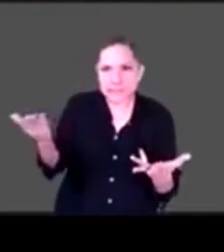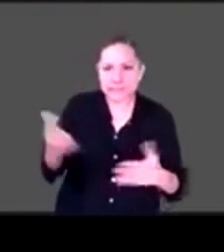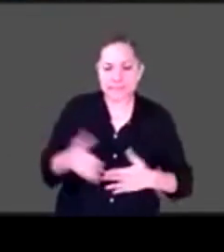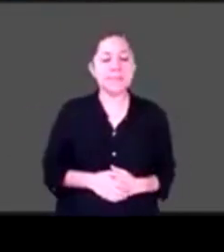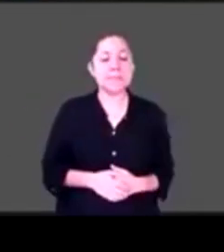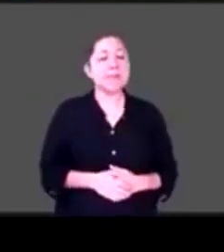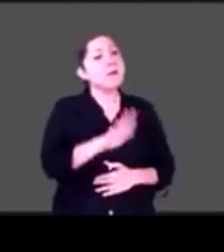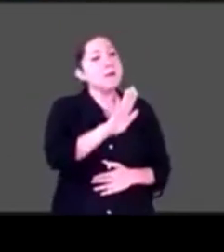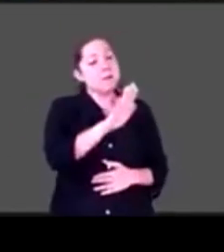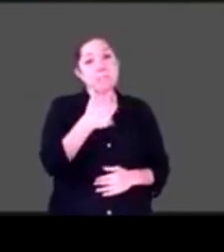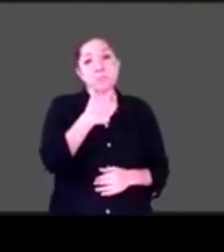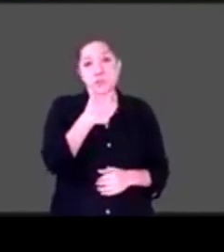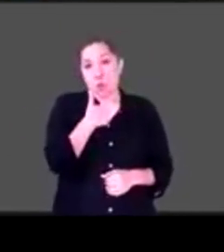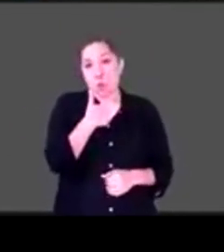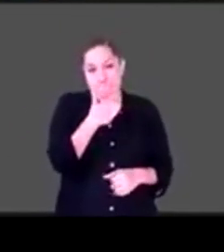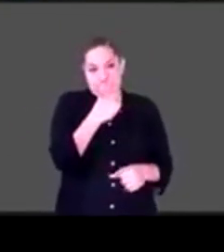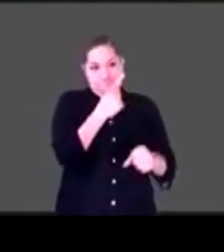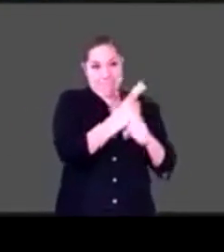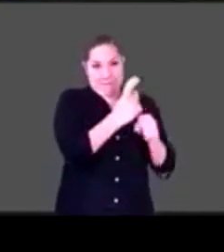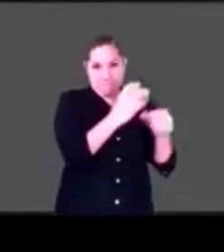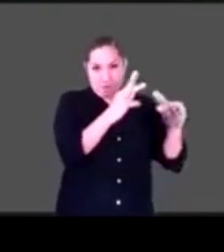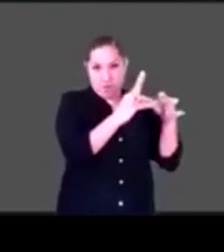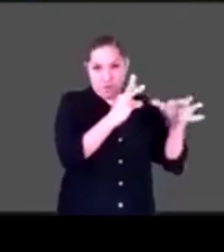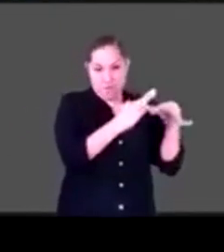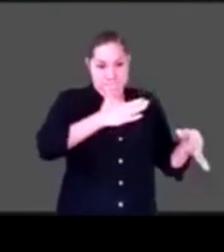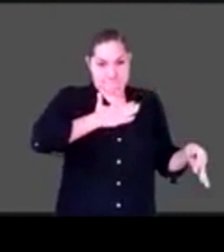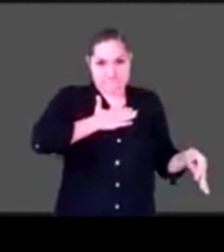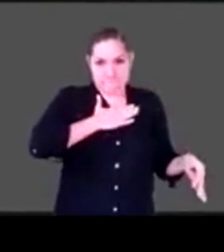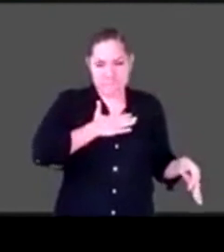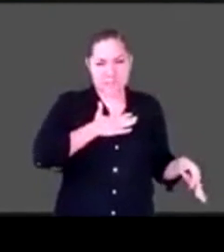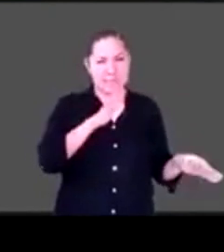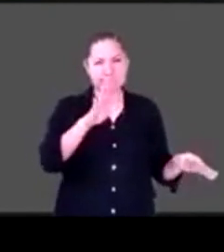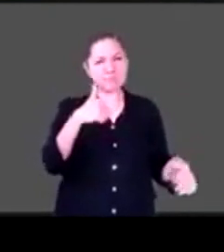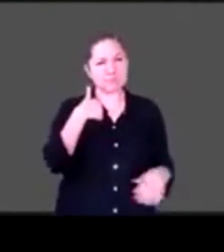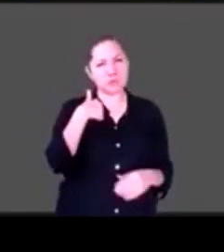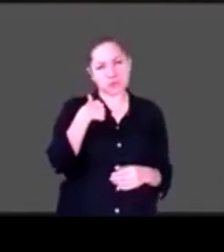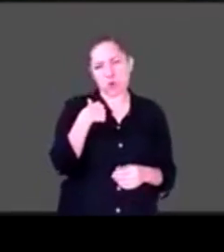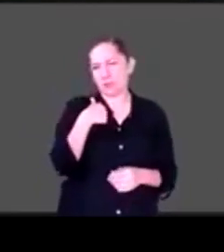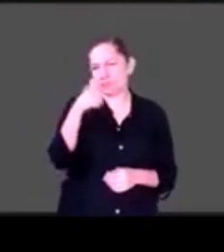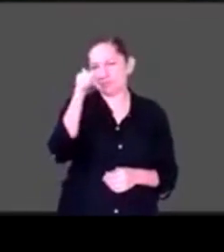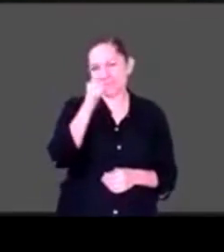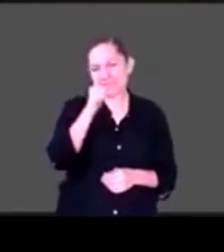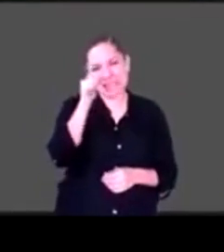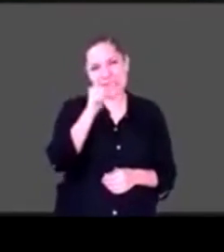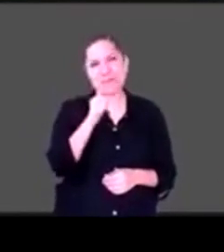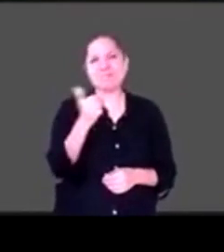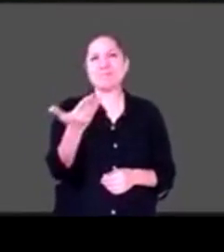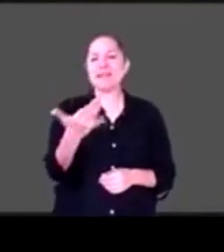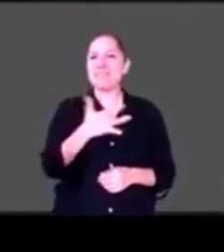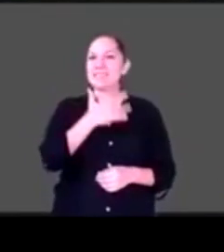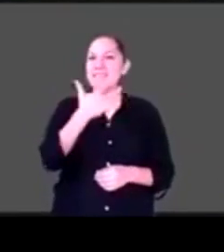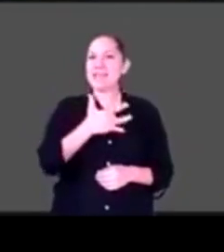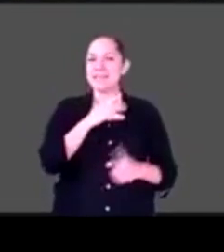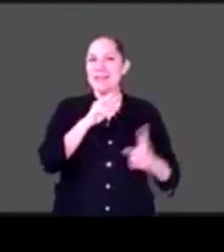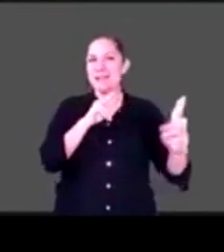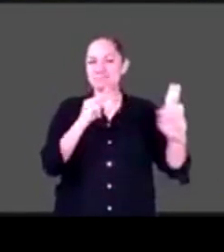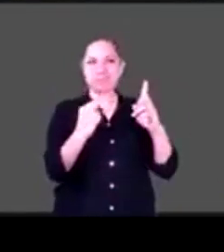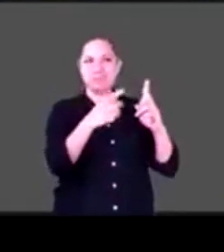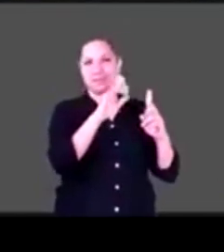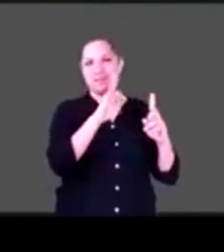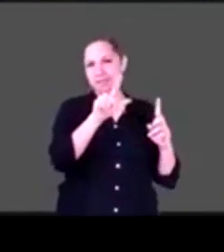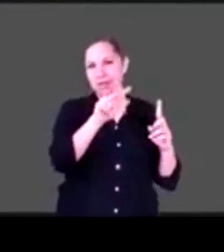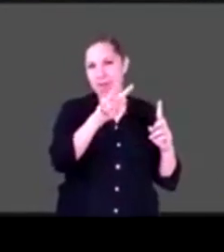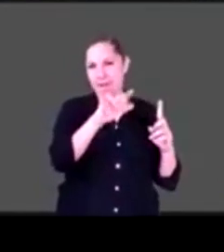primero antes de decirte de mí, que cuando me veo reflejado en el espejo de Flavia, bueno, no reflejado, cuando me veo confrontado con